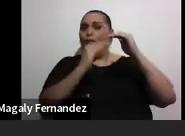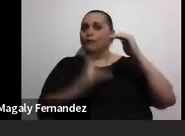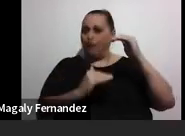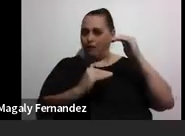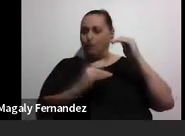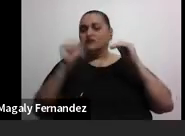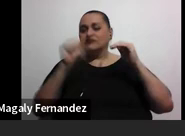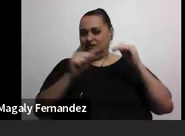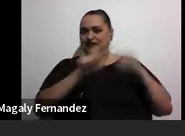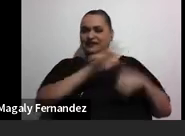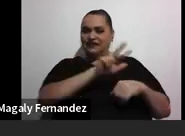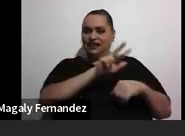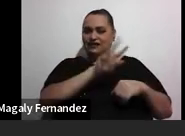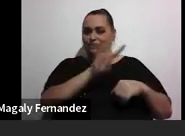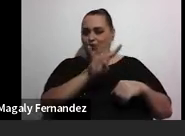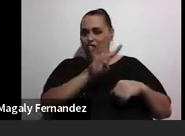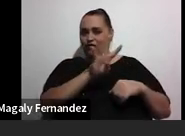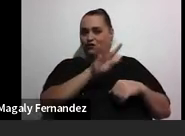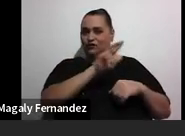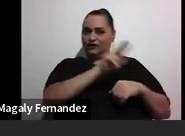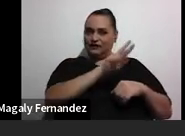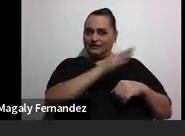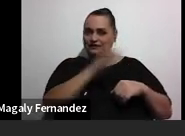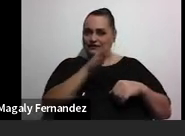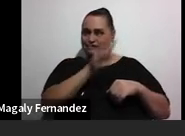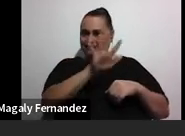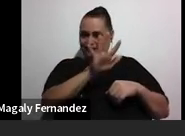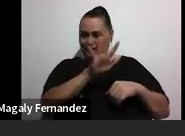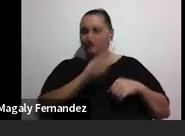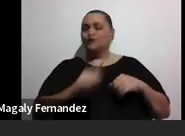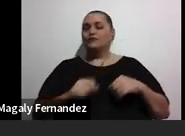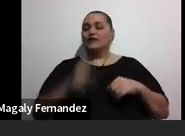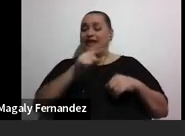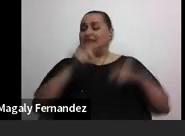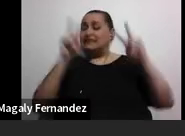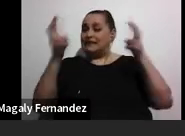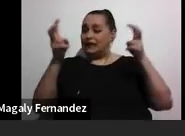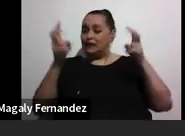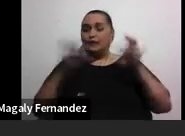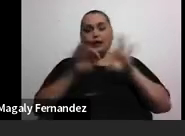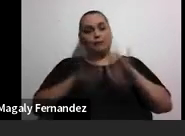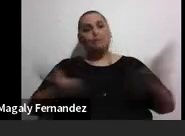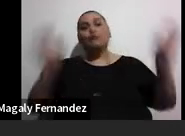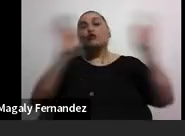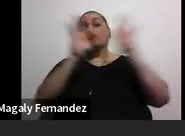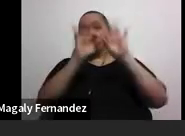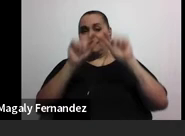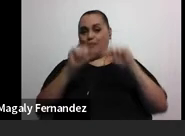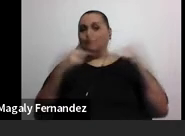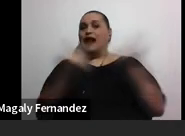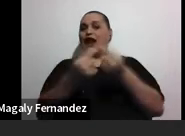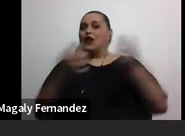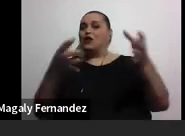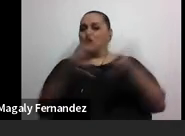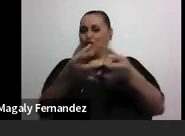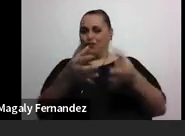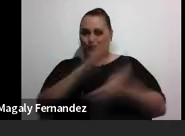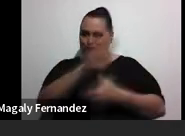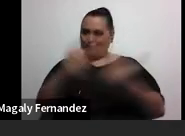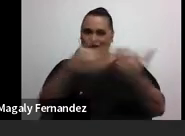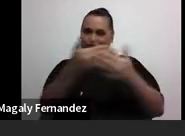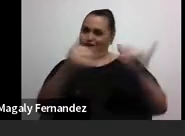que lo tiene entre tres, cuatro, entre tres y cinco lo tiene. Y ese tema es muy importante, al parecer, para el grupo. Claramente por algo todo el mundo está aquí, ¿verdad?